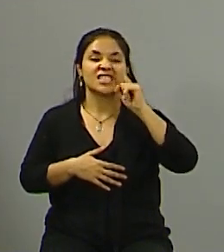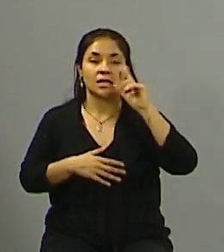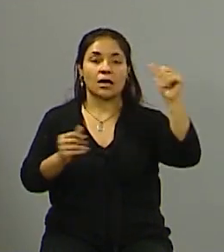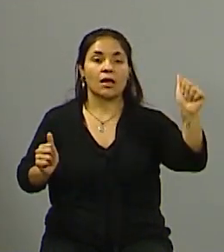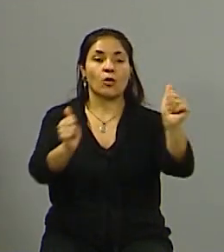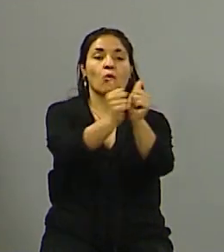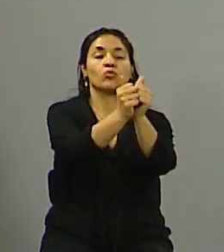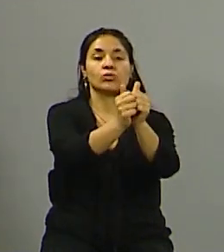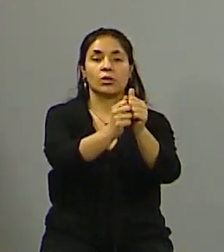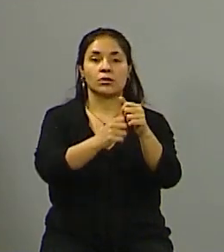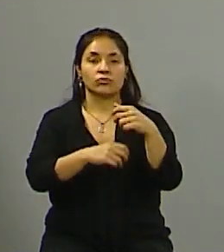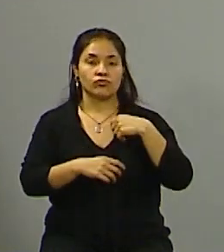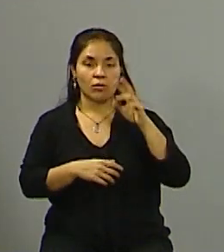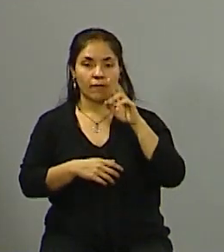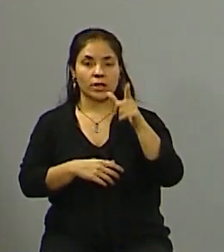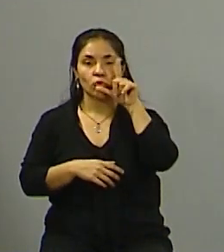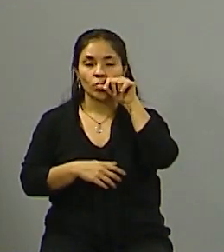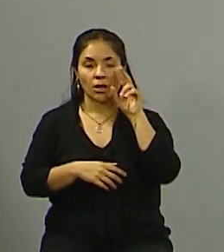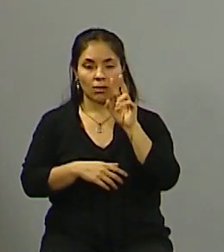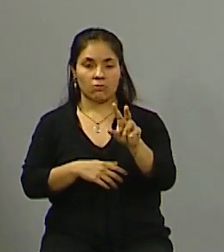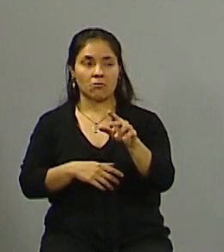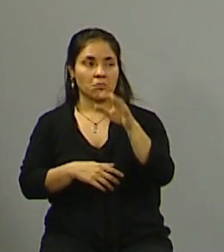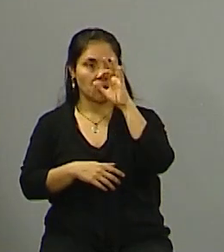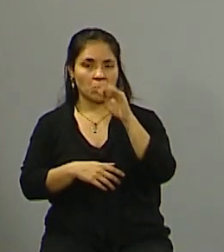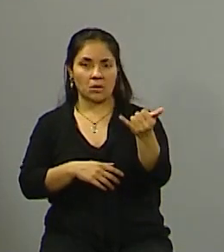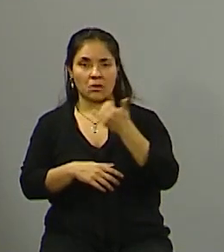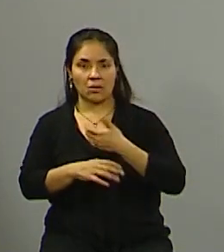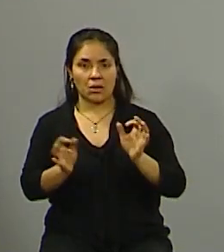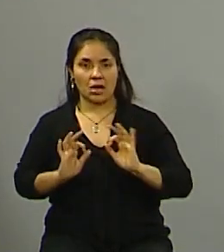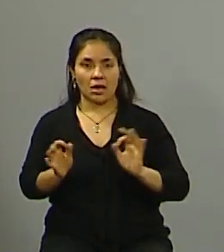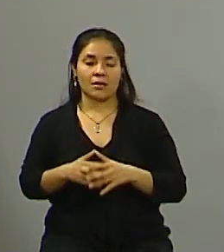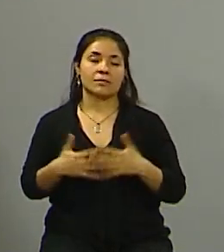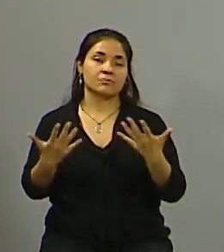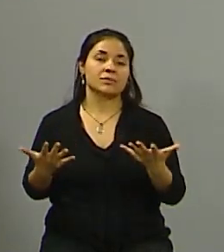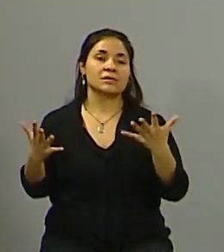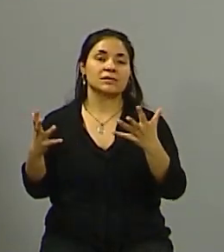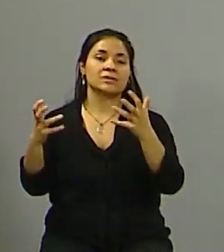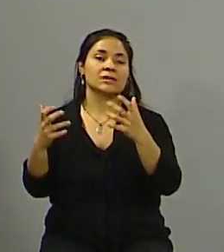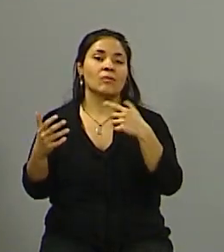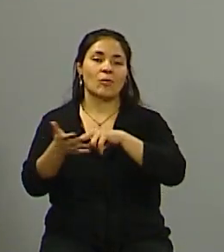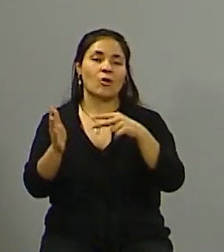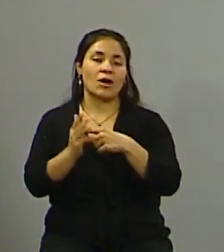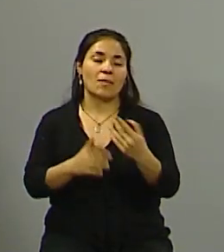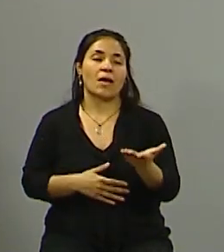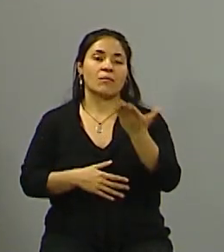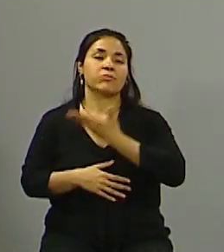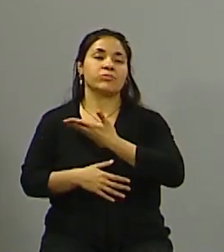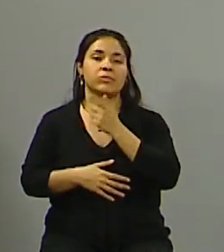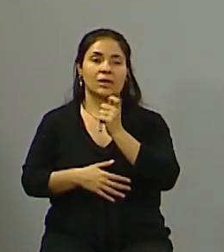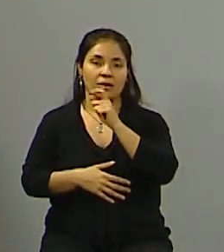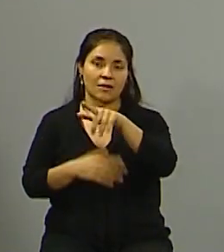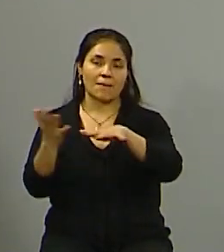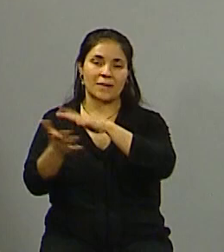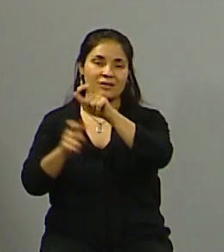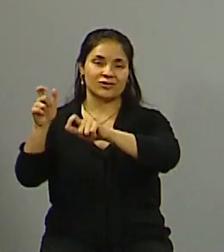con él claro y en definitiva lo que termina afectando es al vecino y a la vecina de las la agenda de la política por encima hoy día lo que